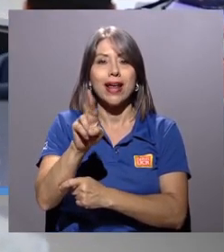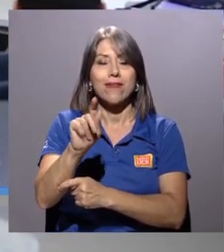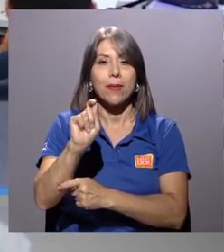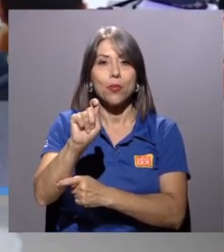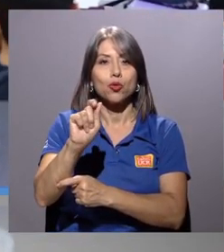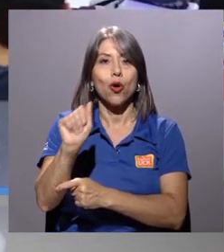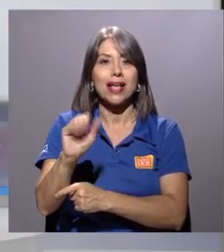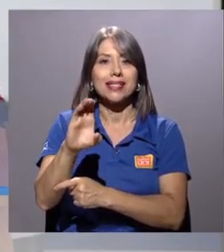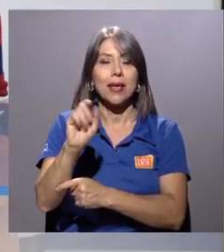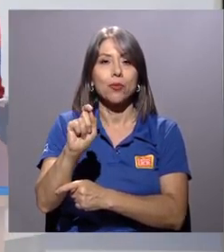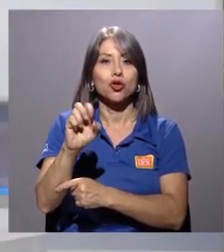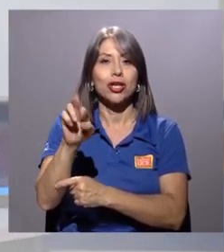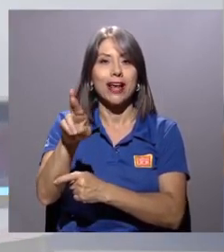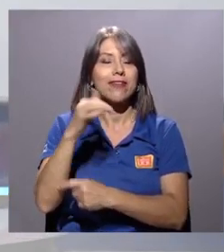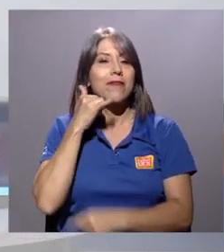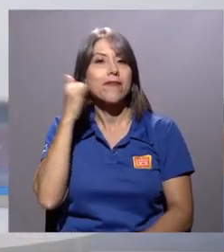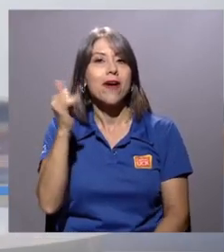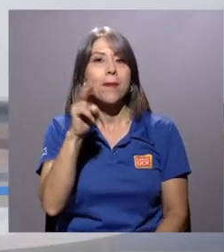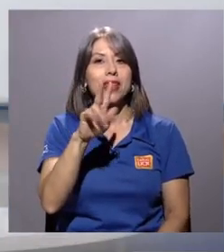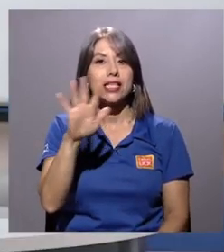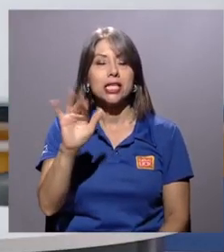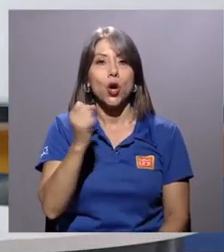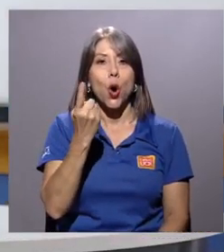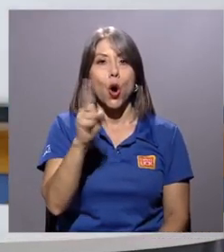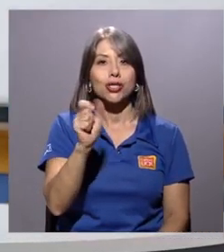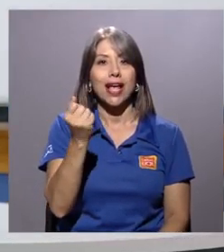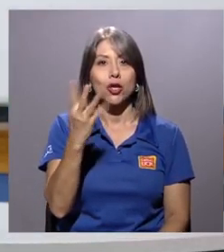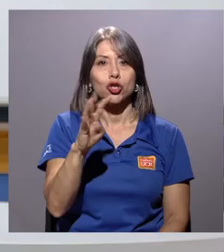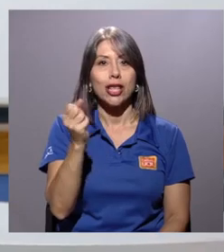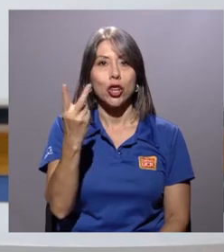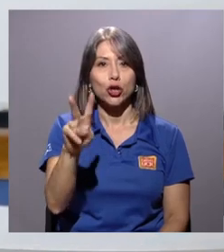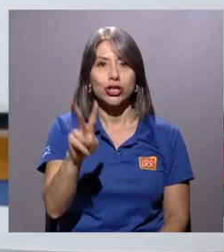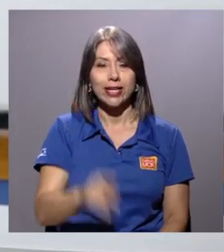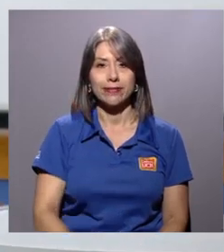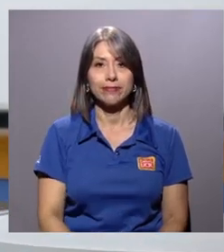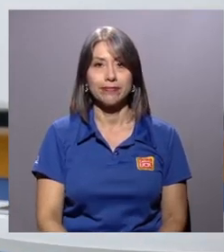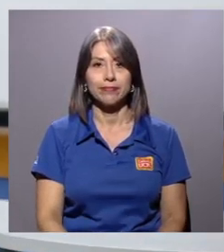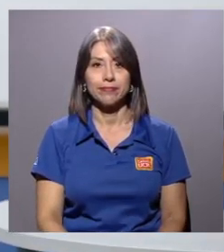.cr o al teléfono 2511-1412. ¡Gracias! ¡Gracias! ¡Gracias!